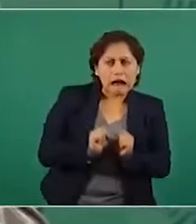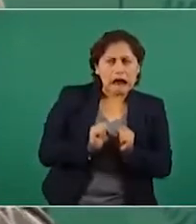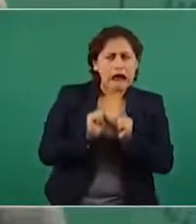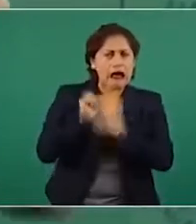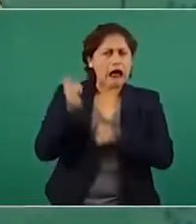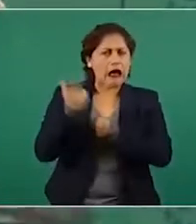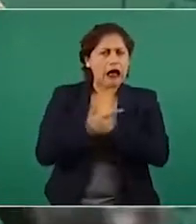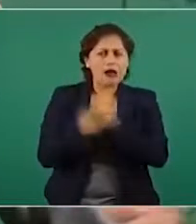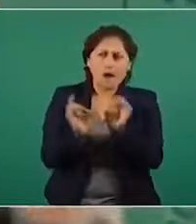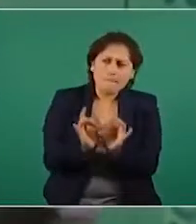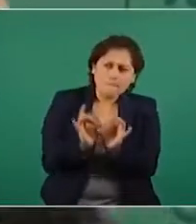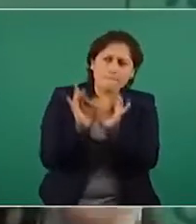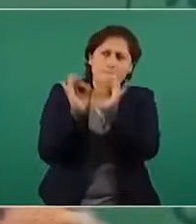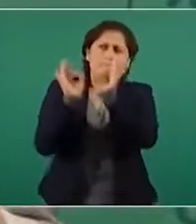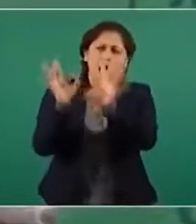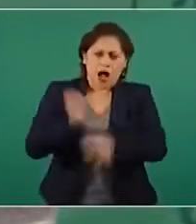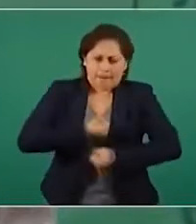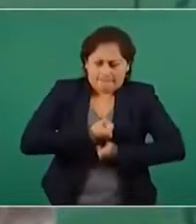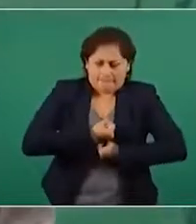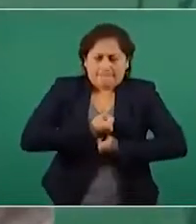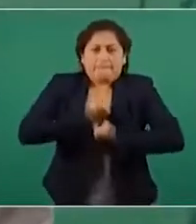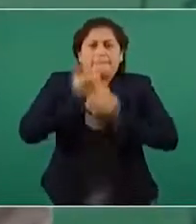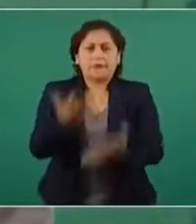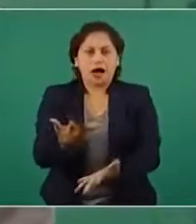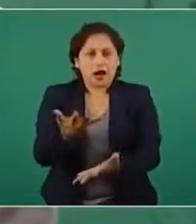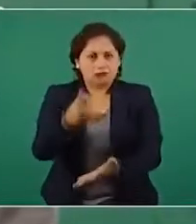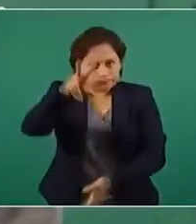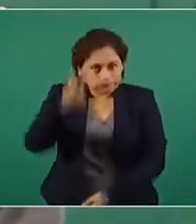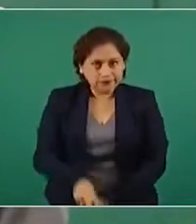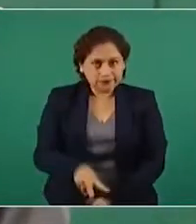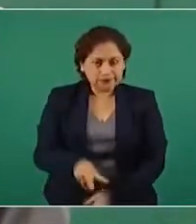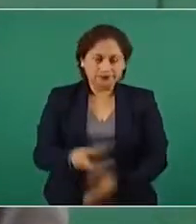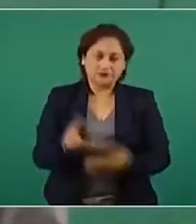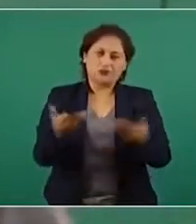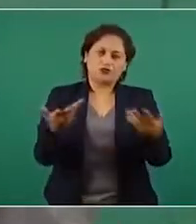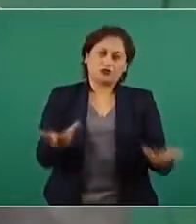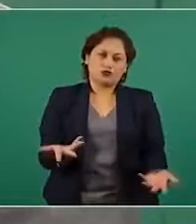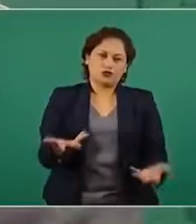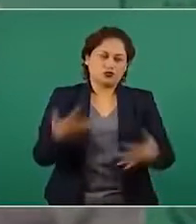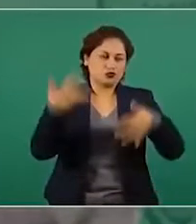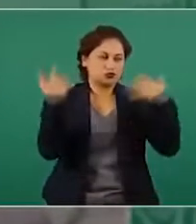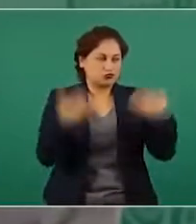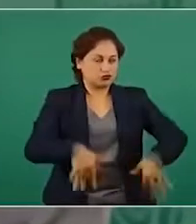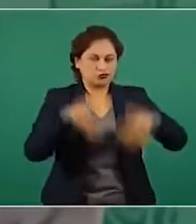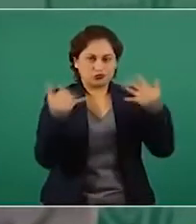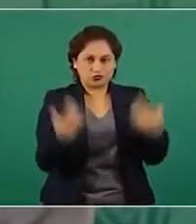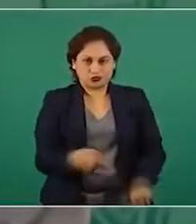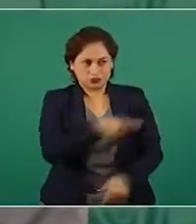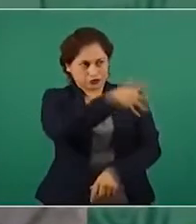Entonces, ¿cómo le hacemos con los jóvenes para que no